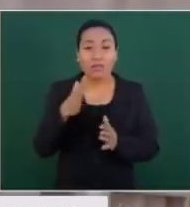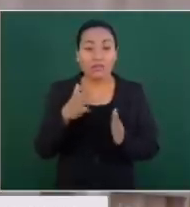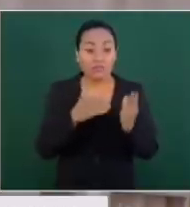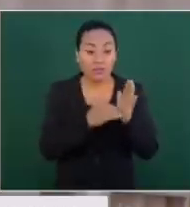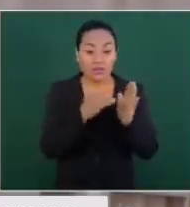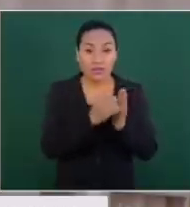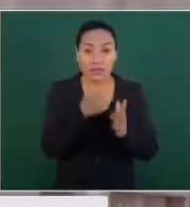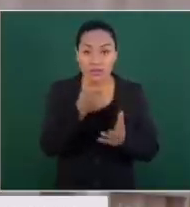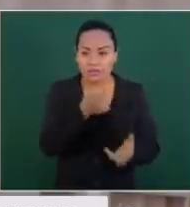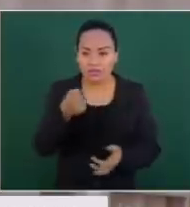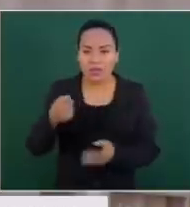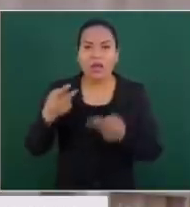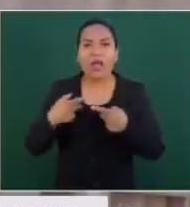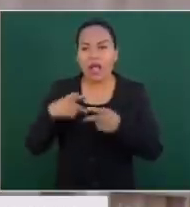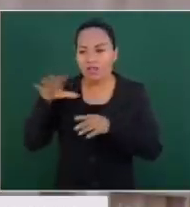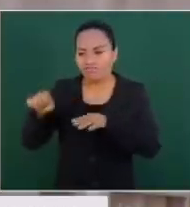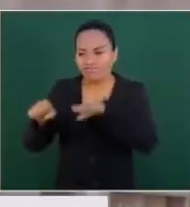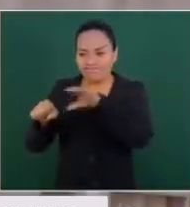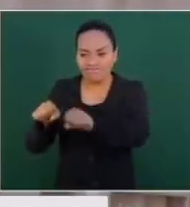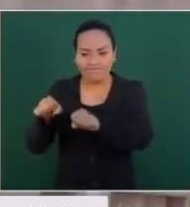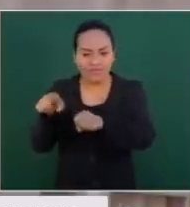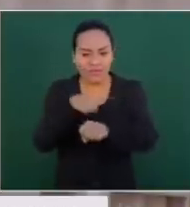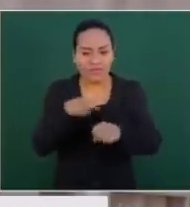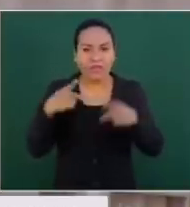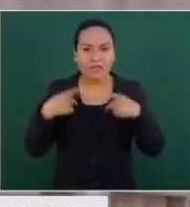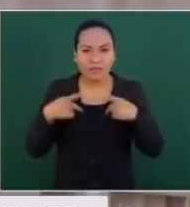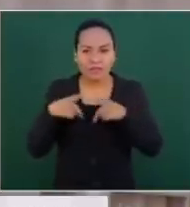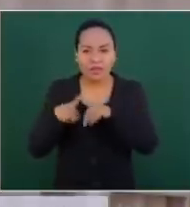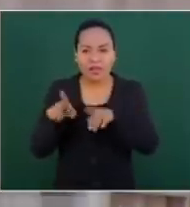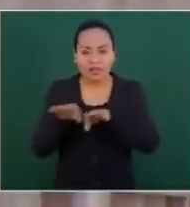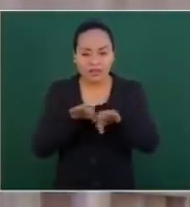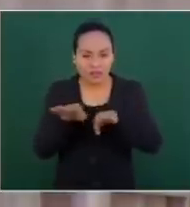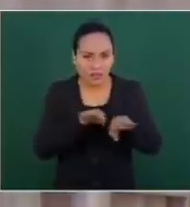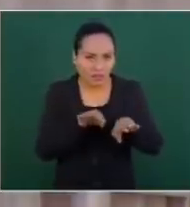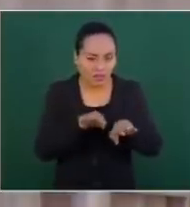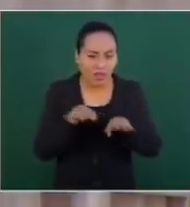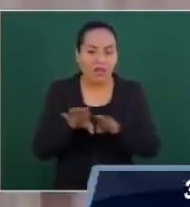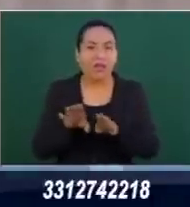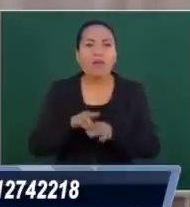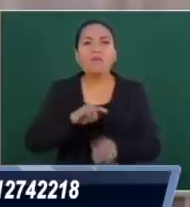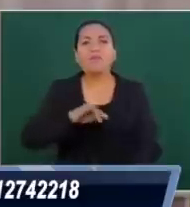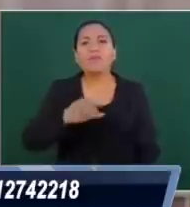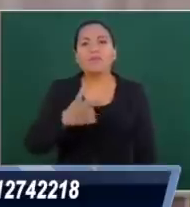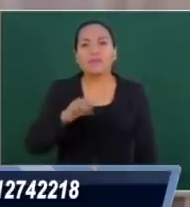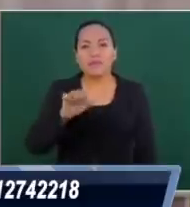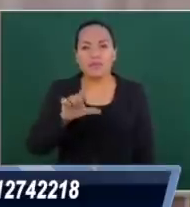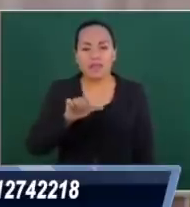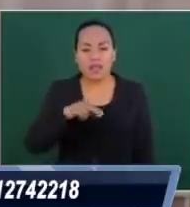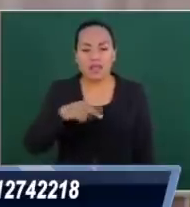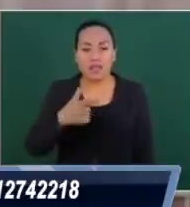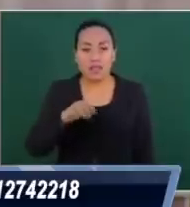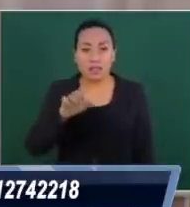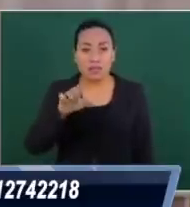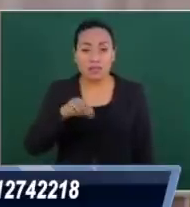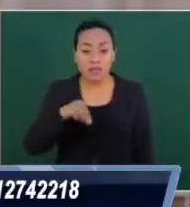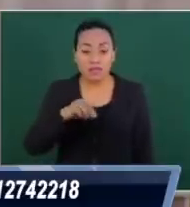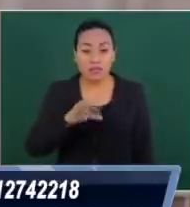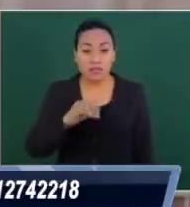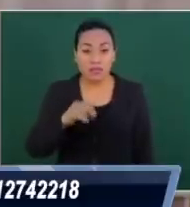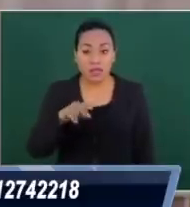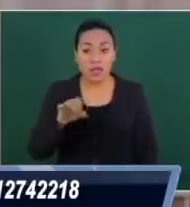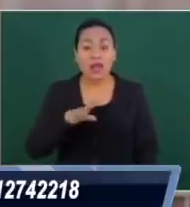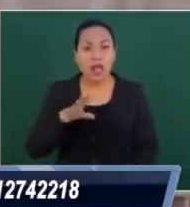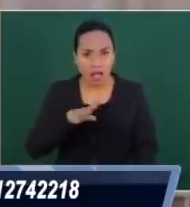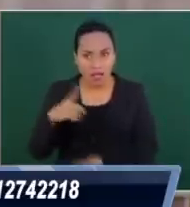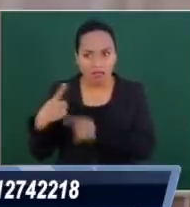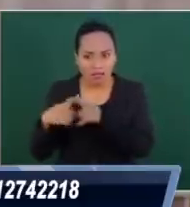funcionarios detenidos de la administración que fue de Miguel Ángel Mancera. ¿Qué opina sobre esta investigación? Si tendrían que caer todos los funcionarios,